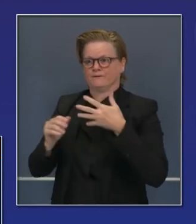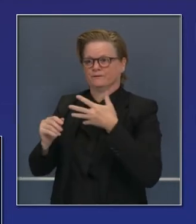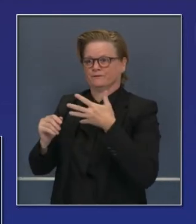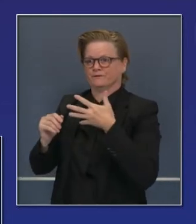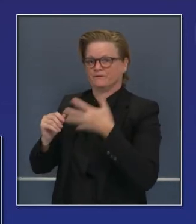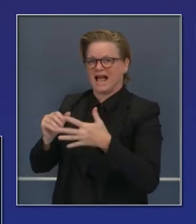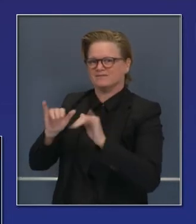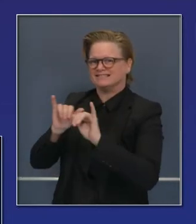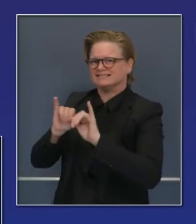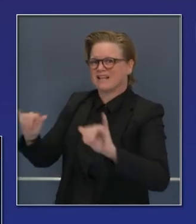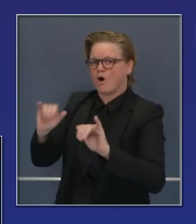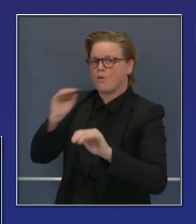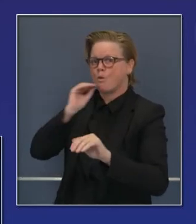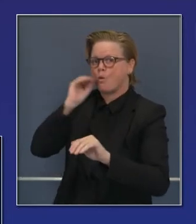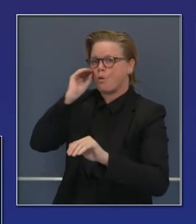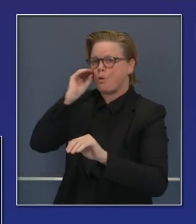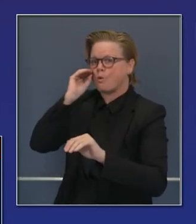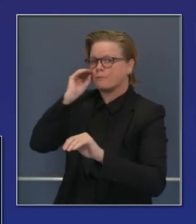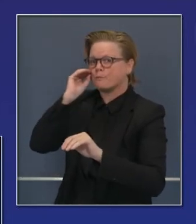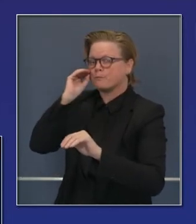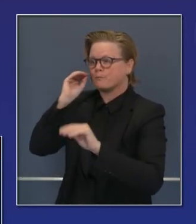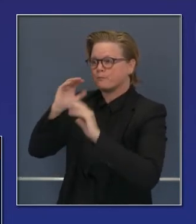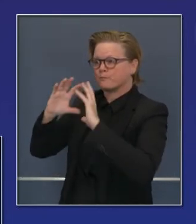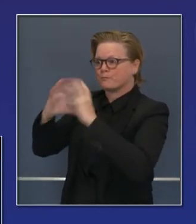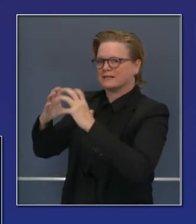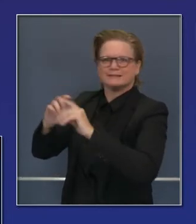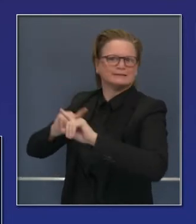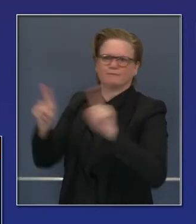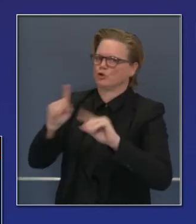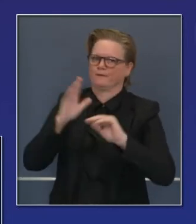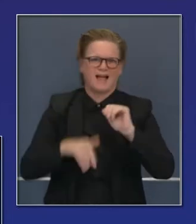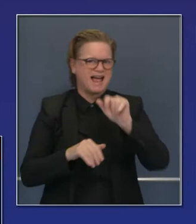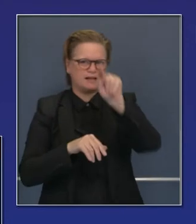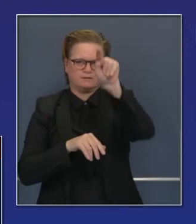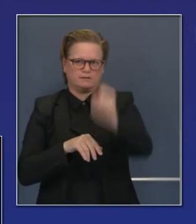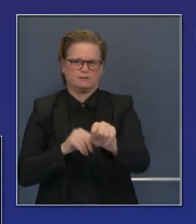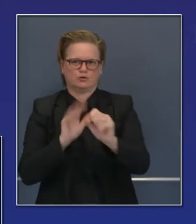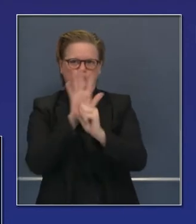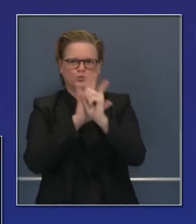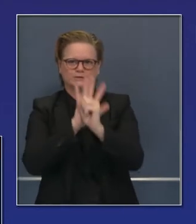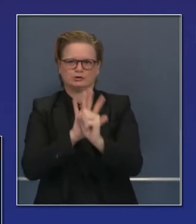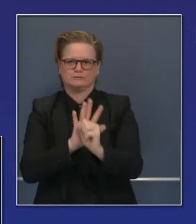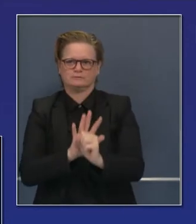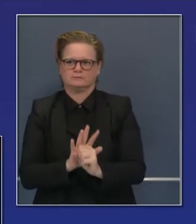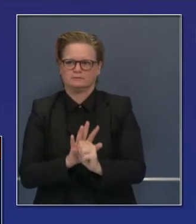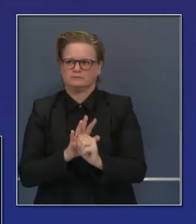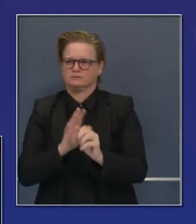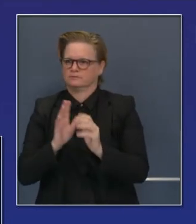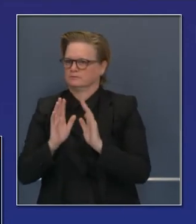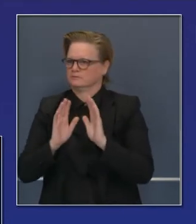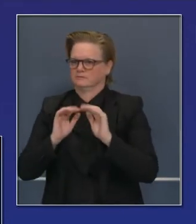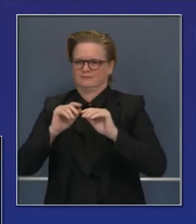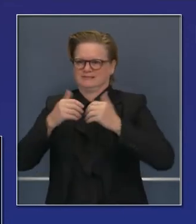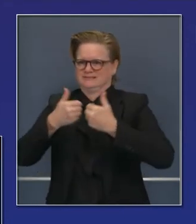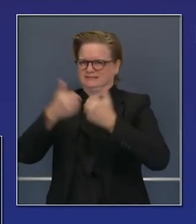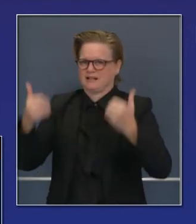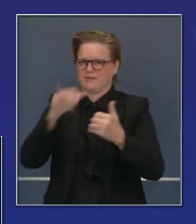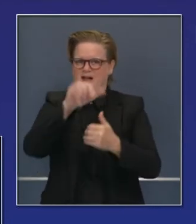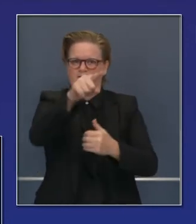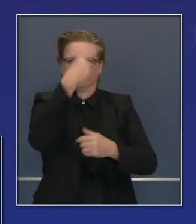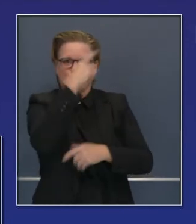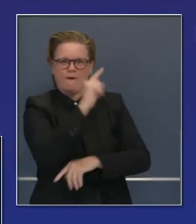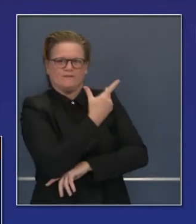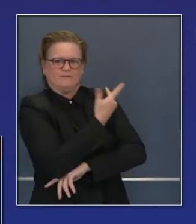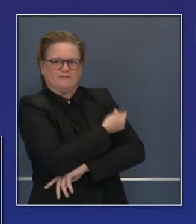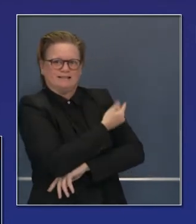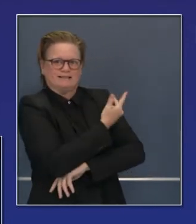distinto a estas regiones de las vacunas definidas a través de los protocolos de vacunas. Pero estas son